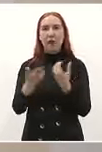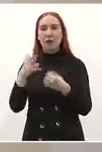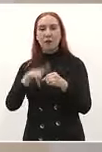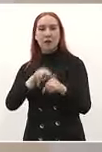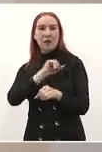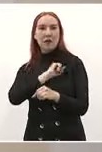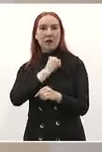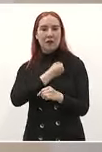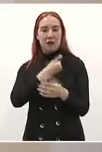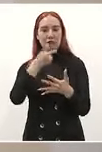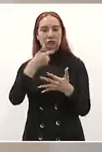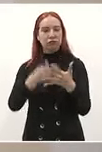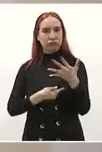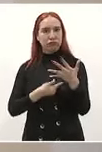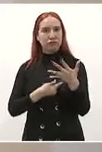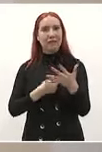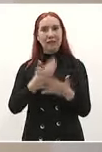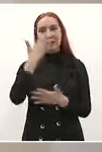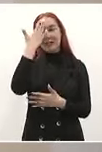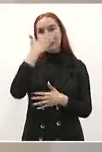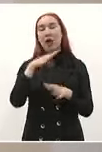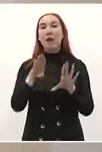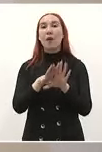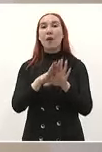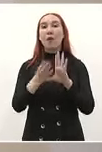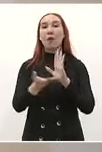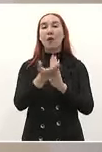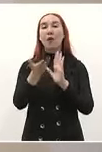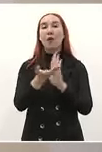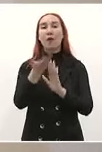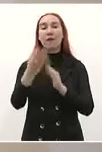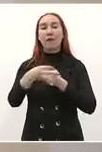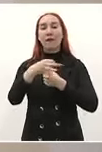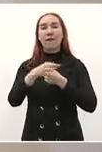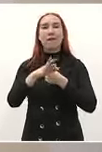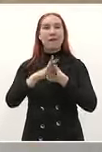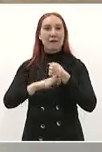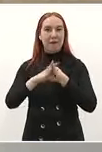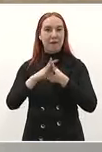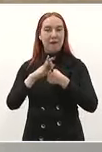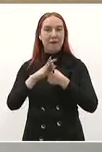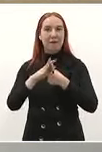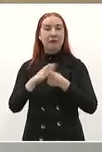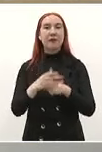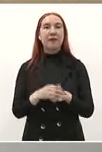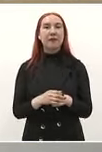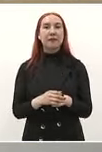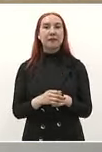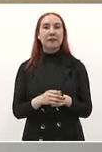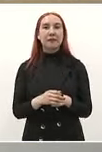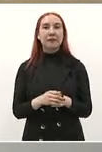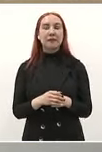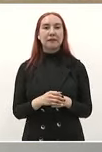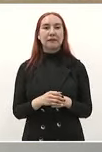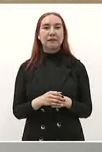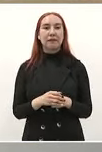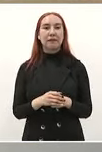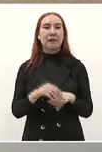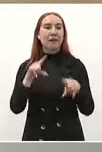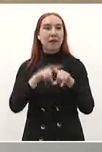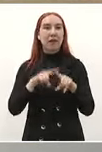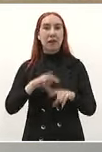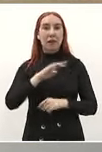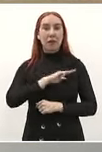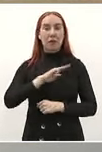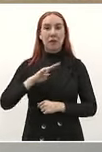farmacia para que si en la Huasteca Potosina o en Matehuala